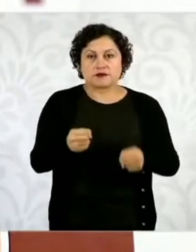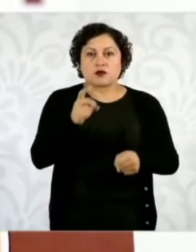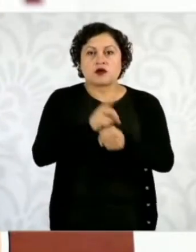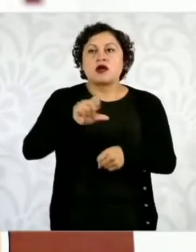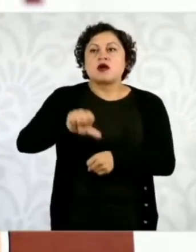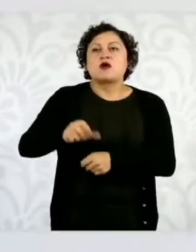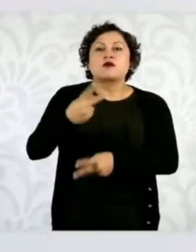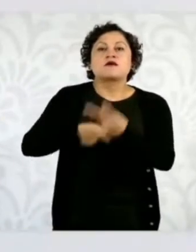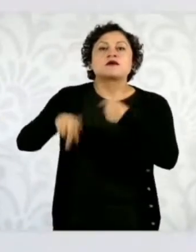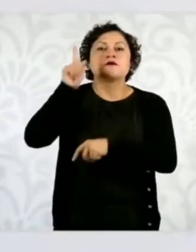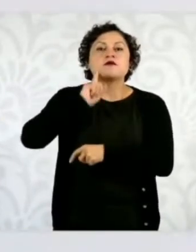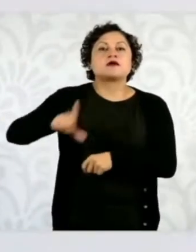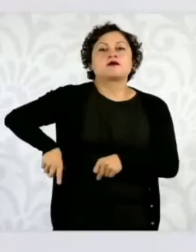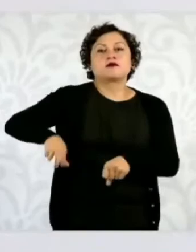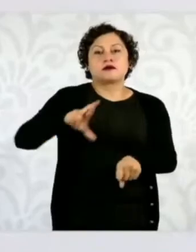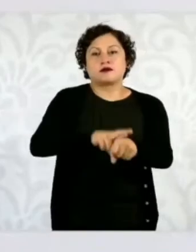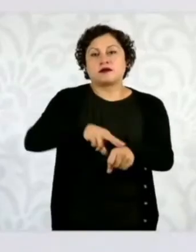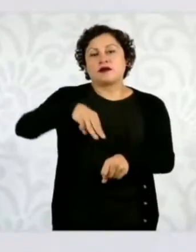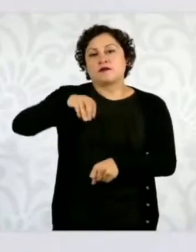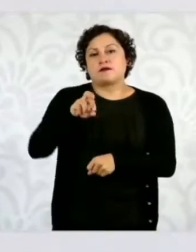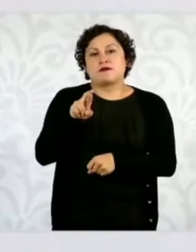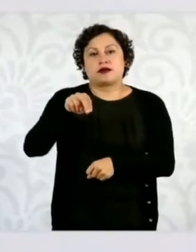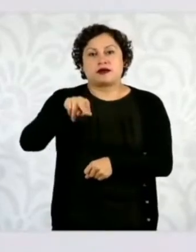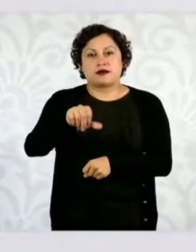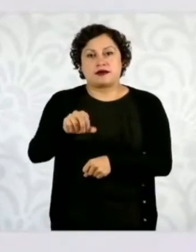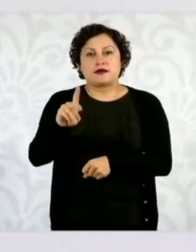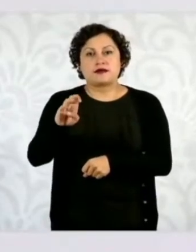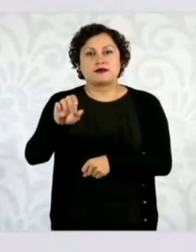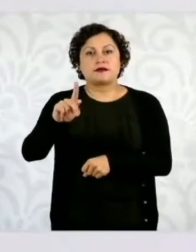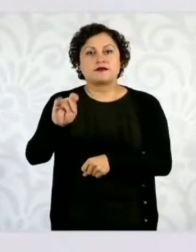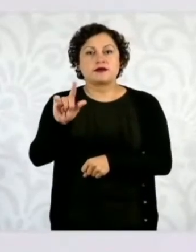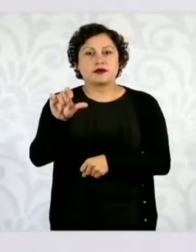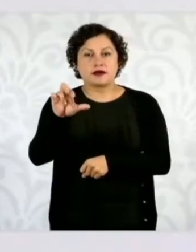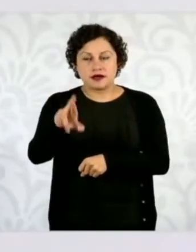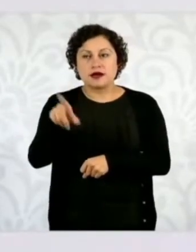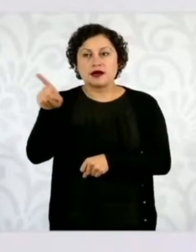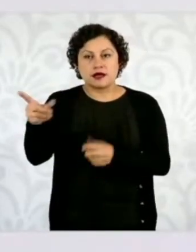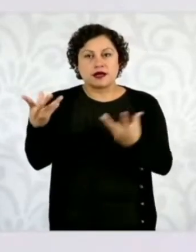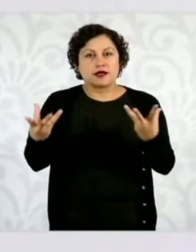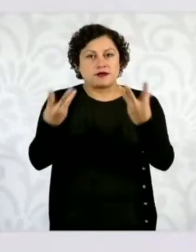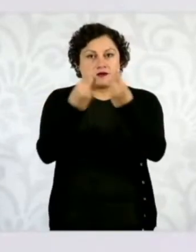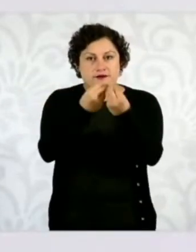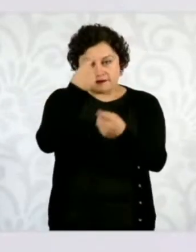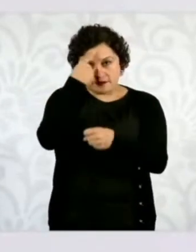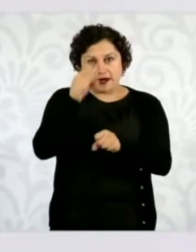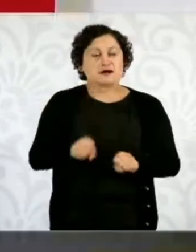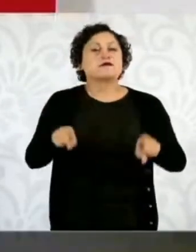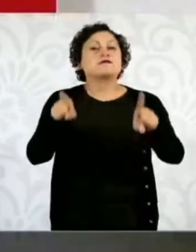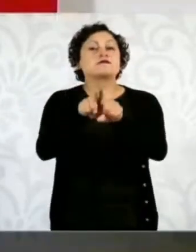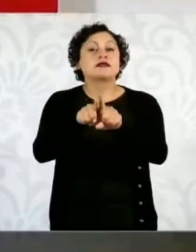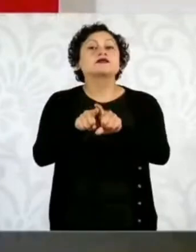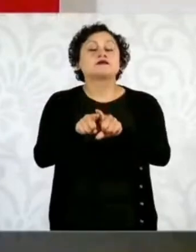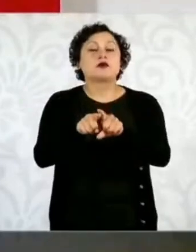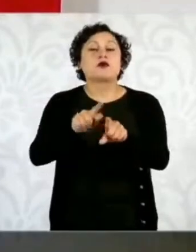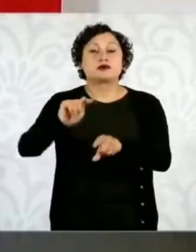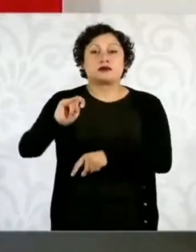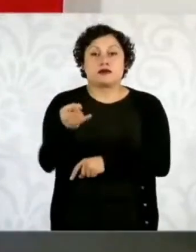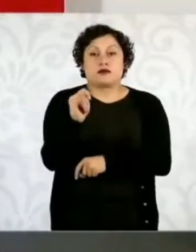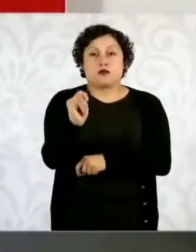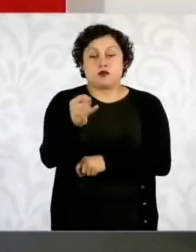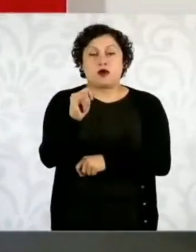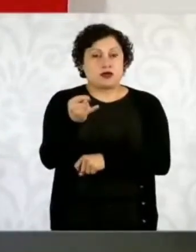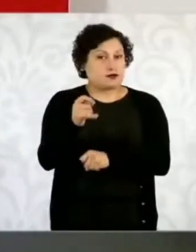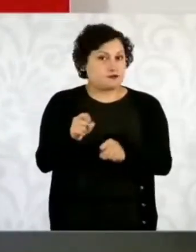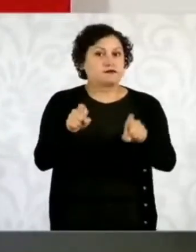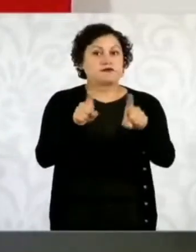Pilar en el gabinete de seguridad para fortalecer también la estrategia de Tijuana, en el caso de Tijuana. Hay